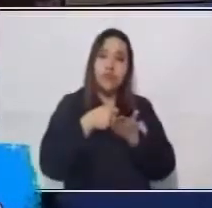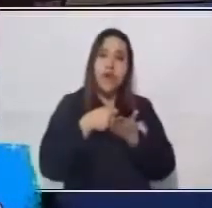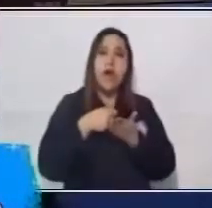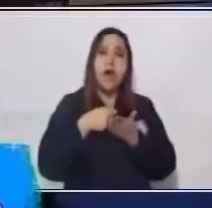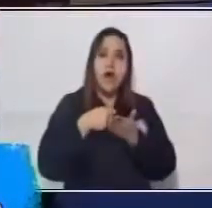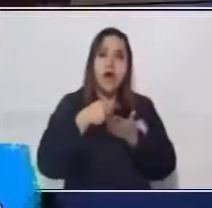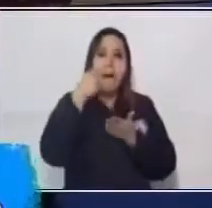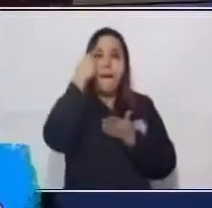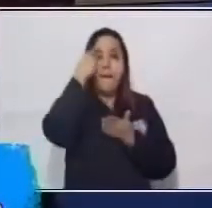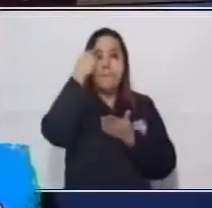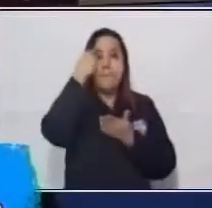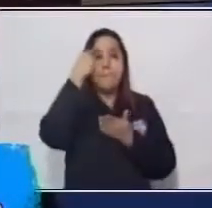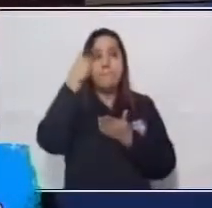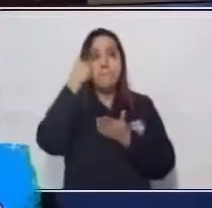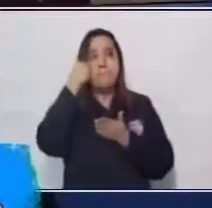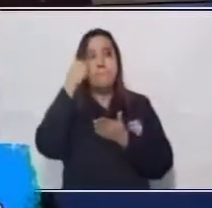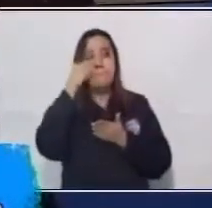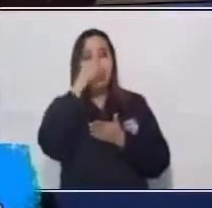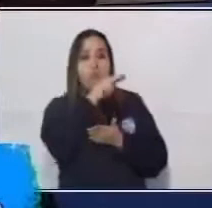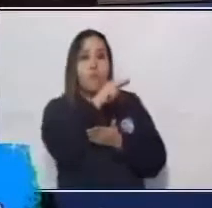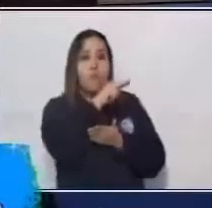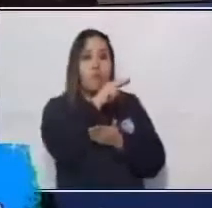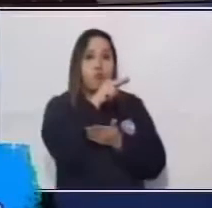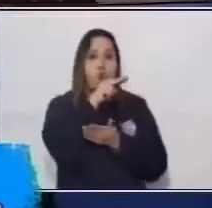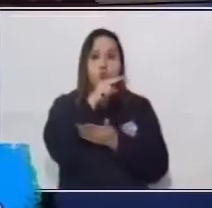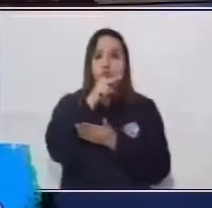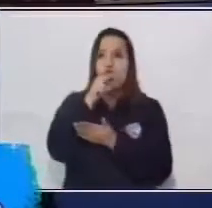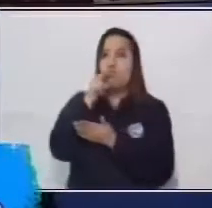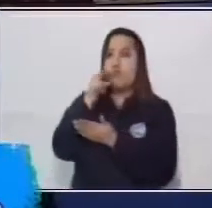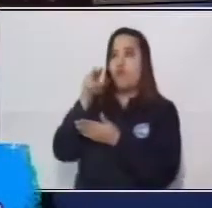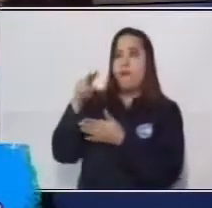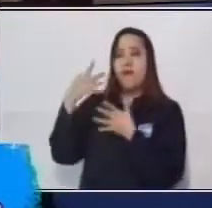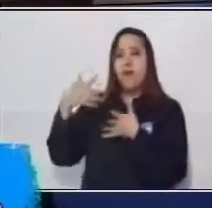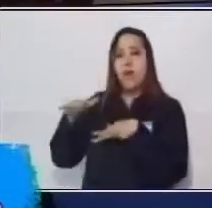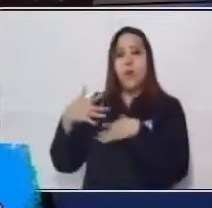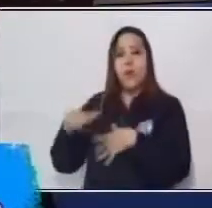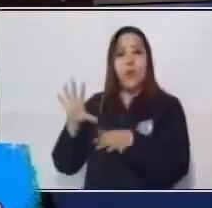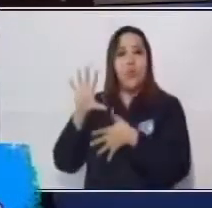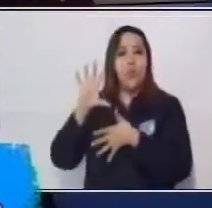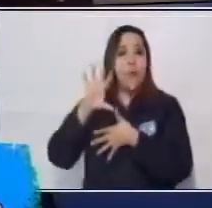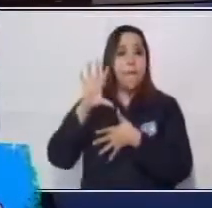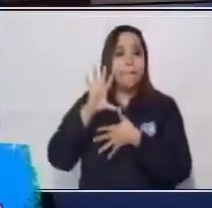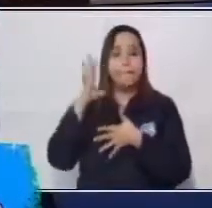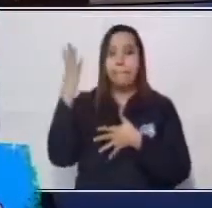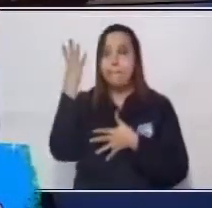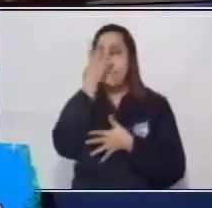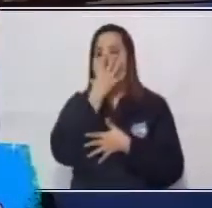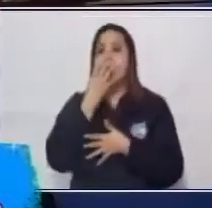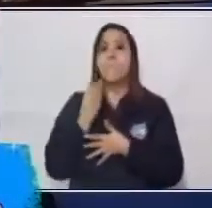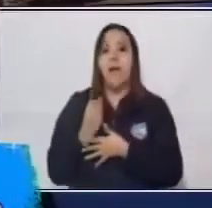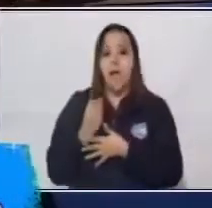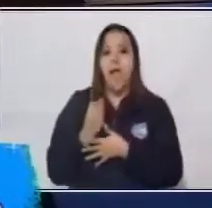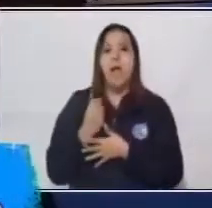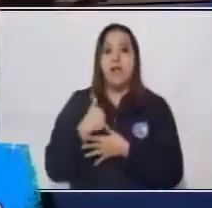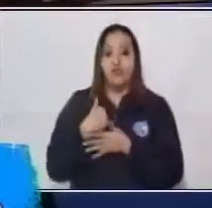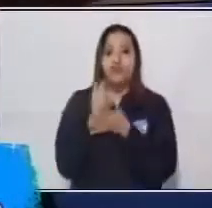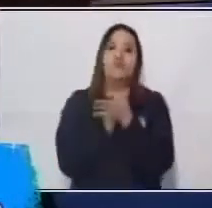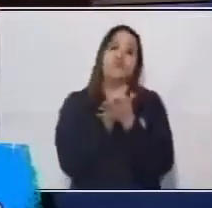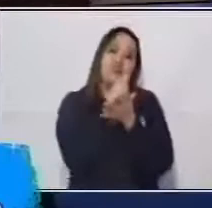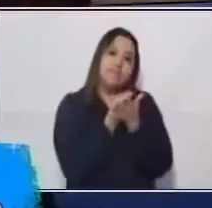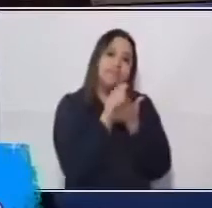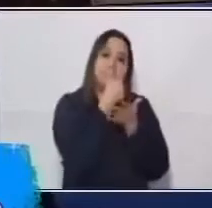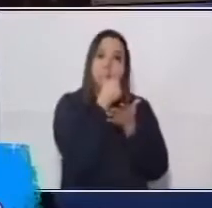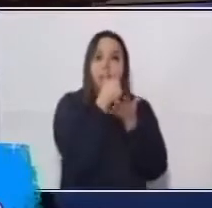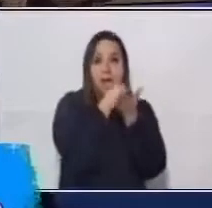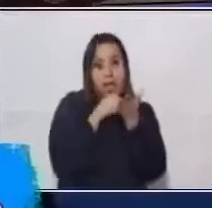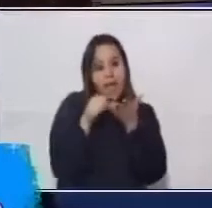asombrar de todas las cosas que había en América y entonces empezó a escribir sus cartas, las cartas de